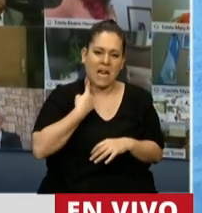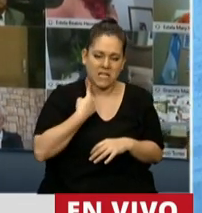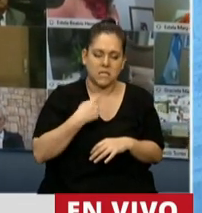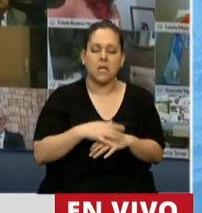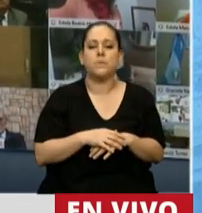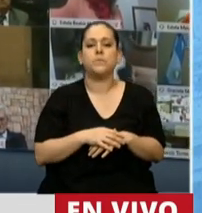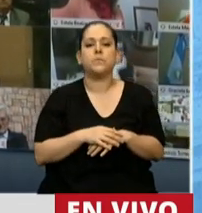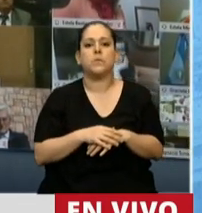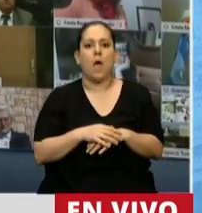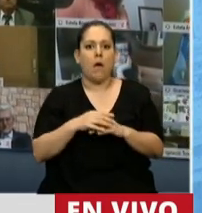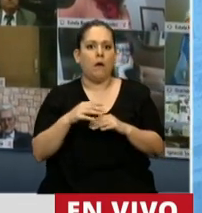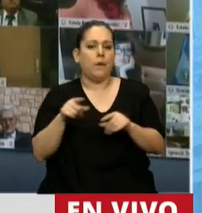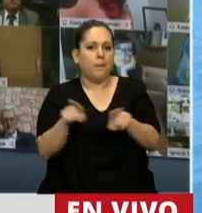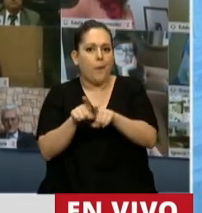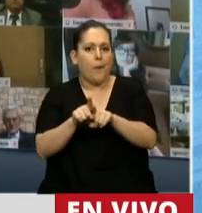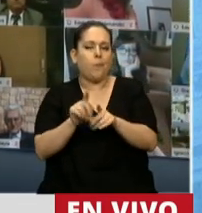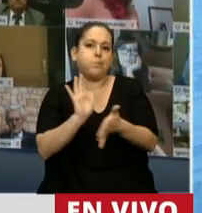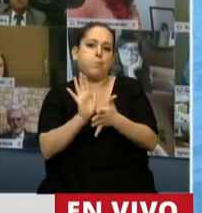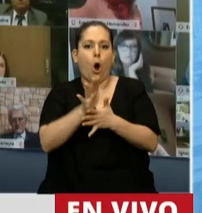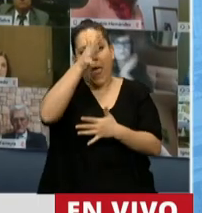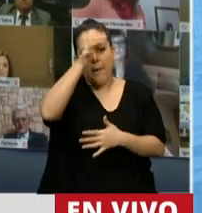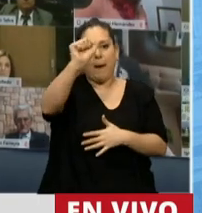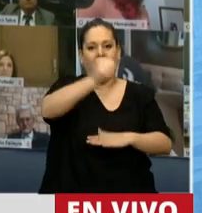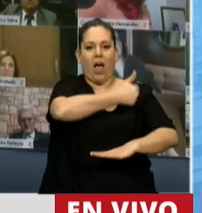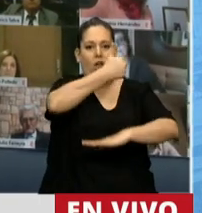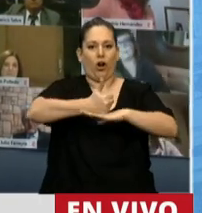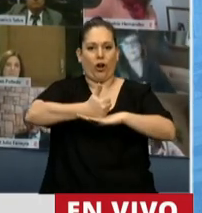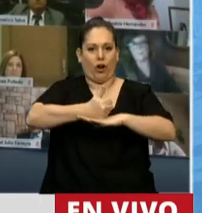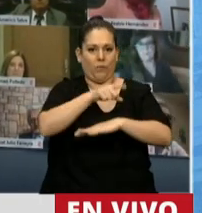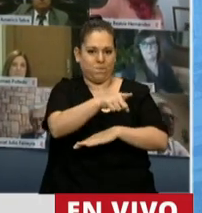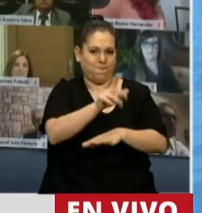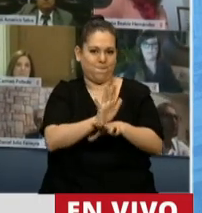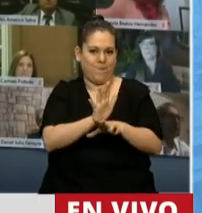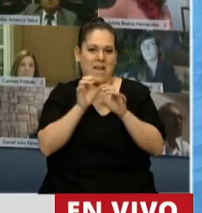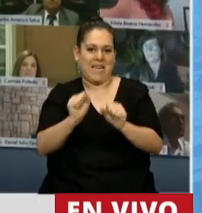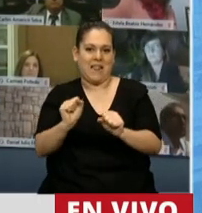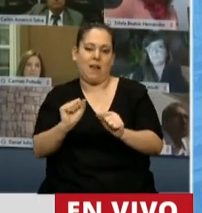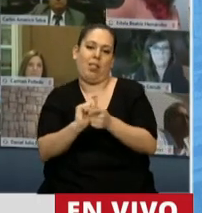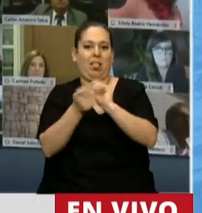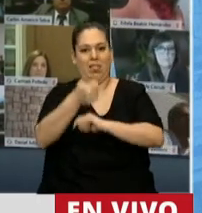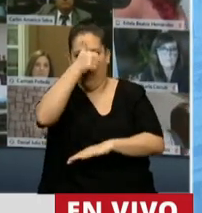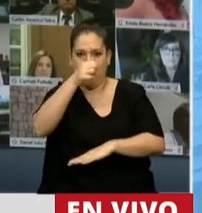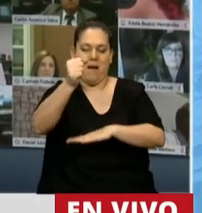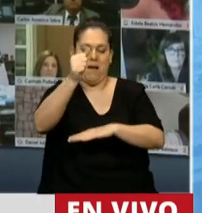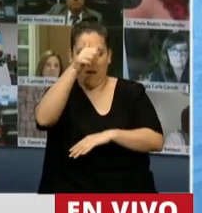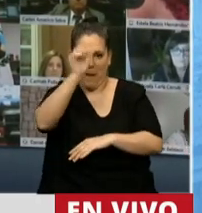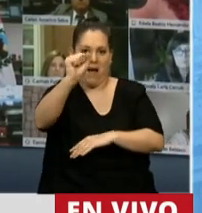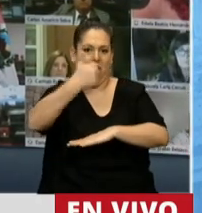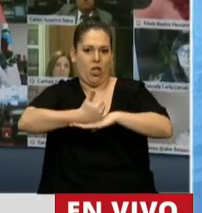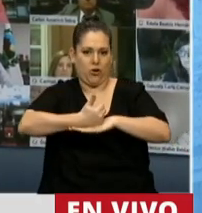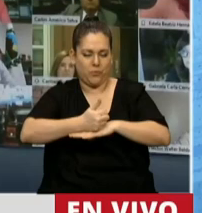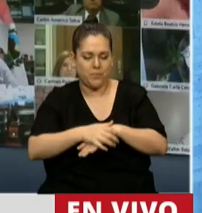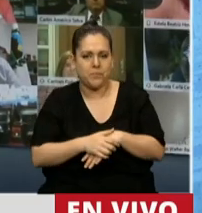con categoría de embajador para el secretario. Lamentablemente, no se tuvo la misma